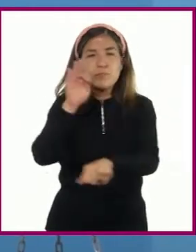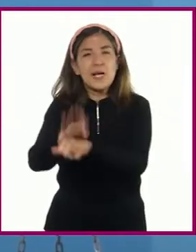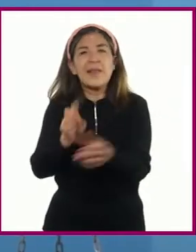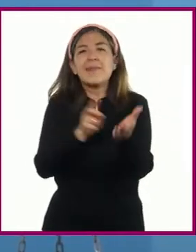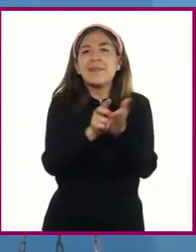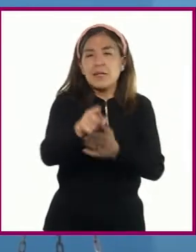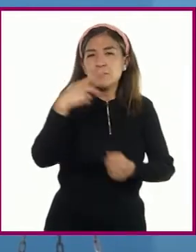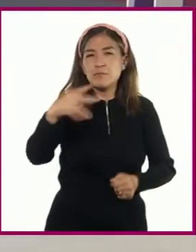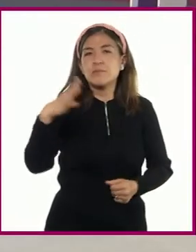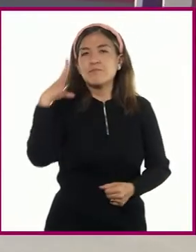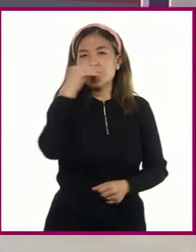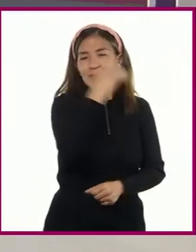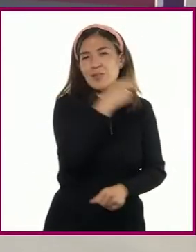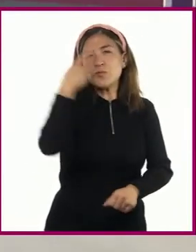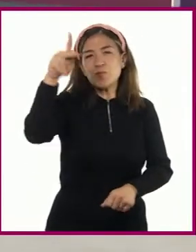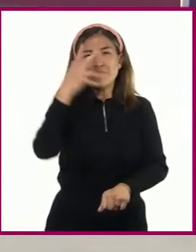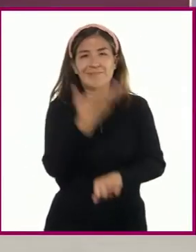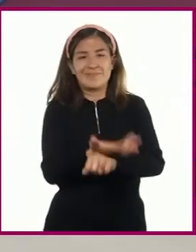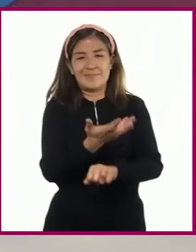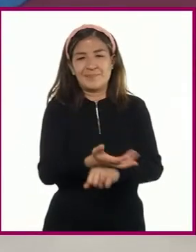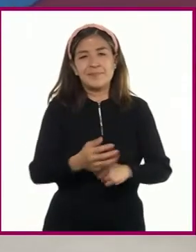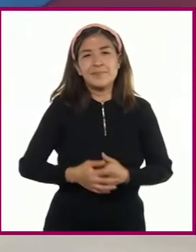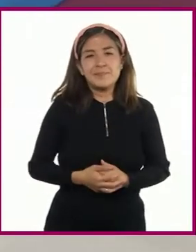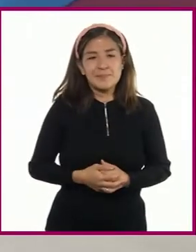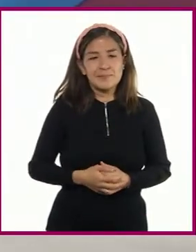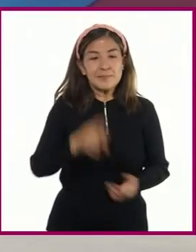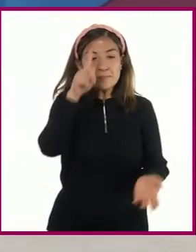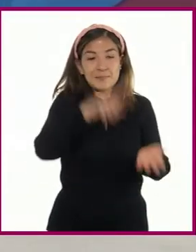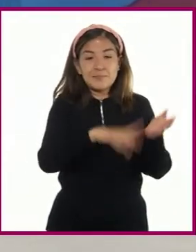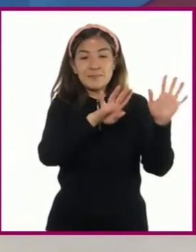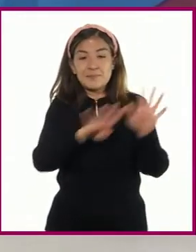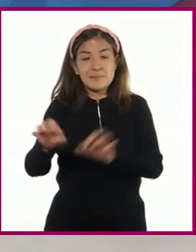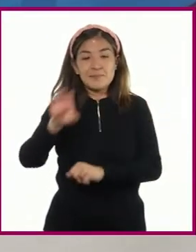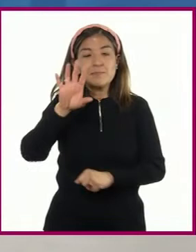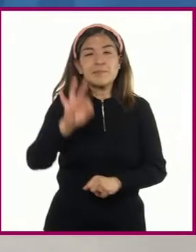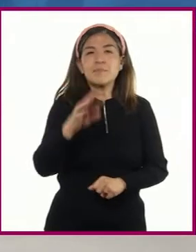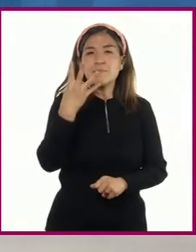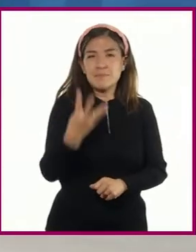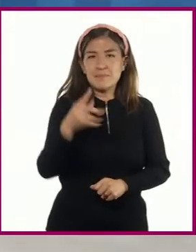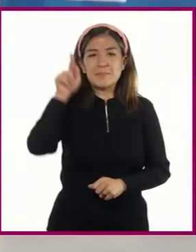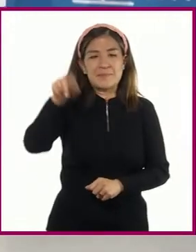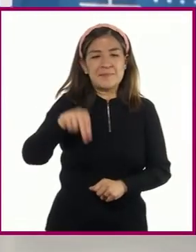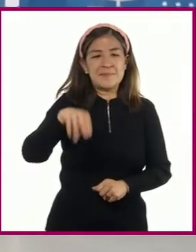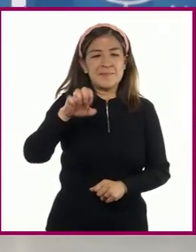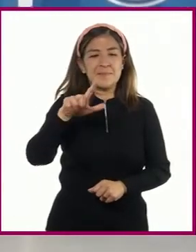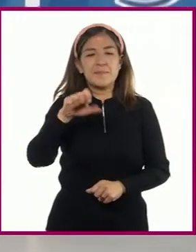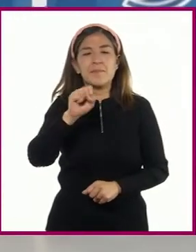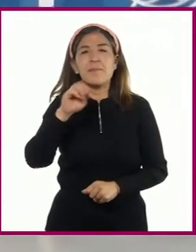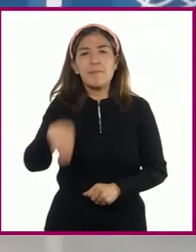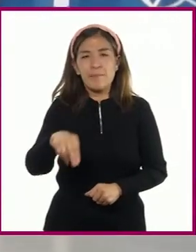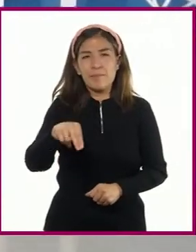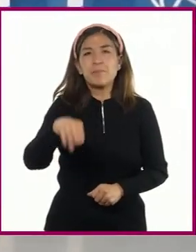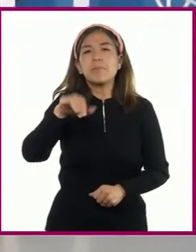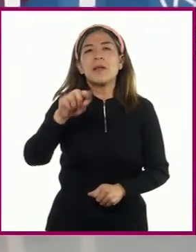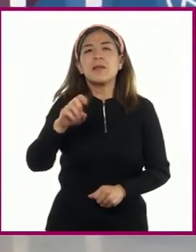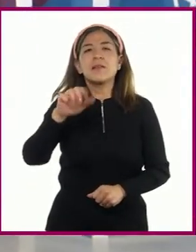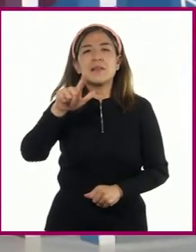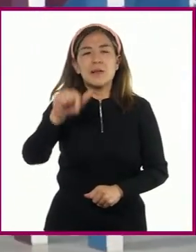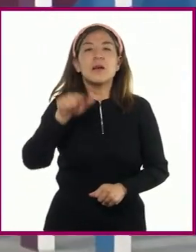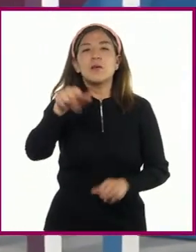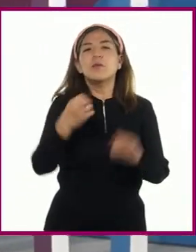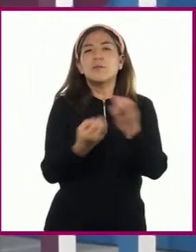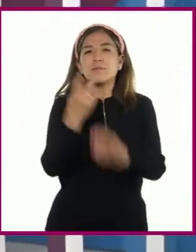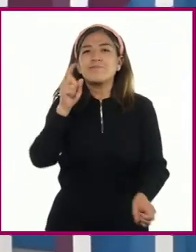afroamericanos. En 1944, Nelson Mandela se hizo miembro del Congreso Nacional